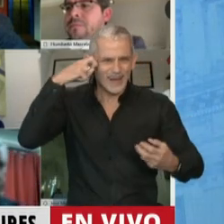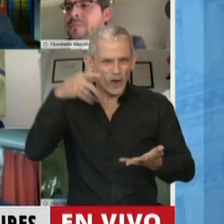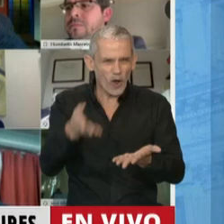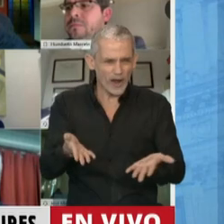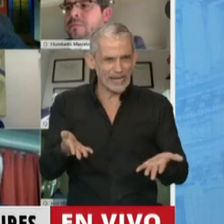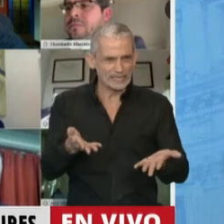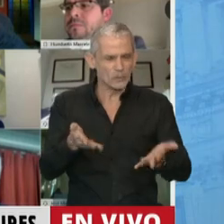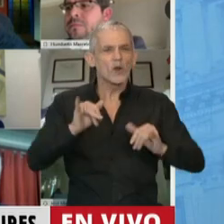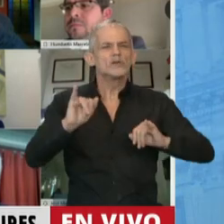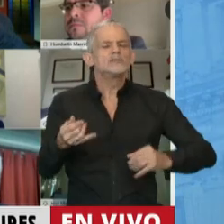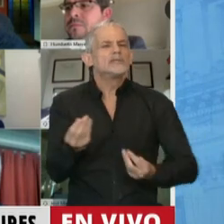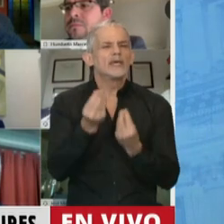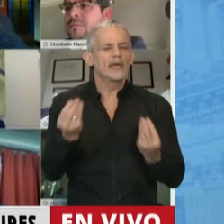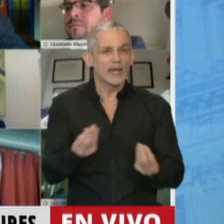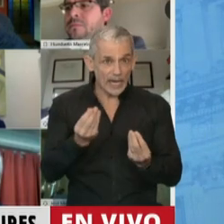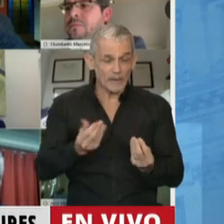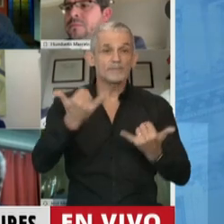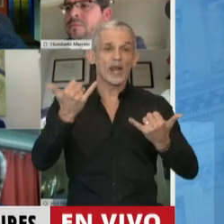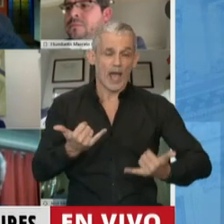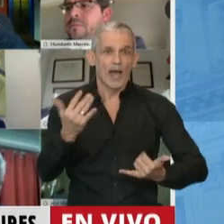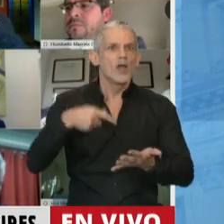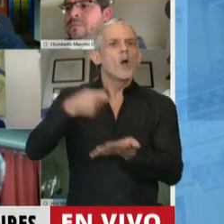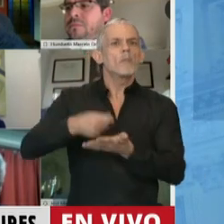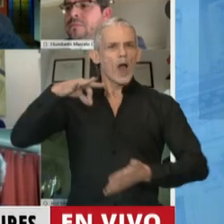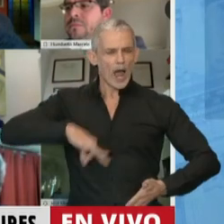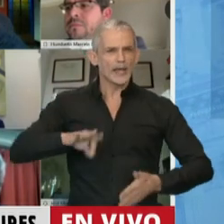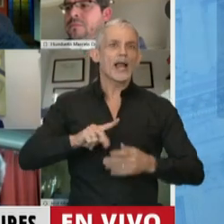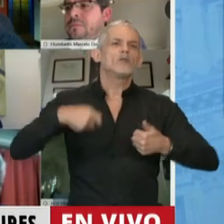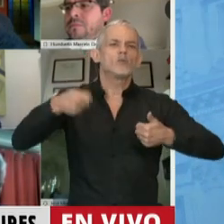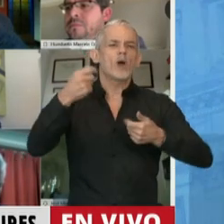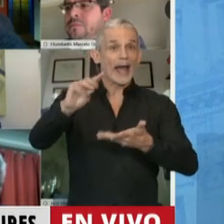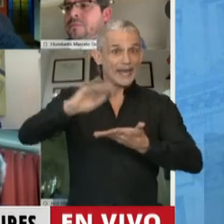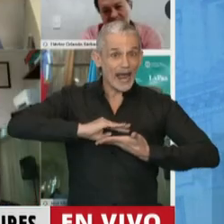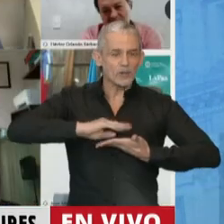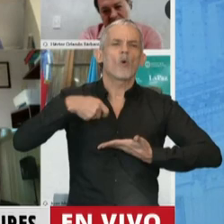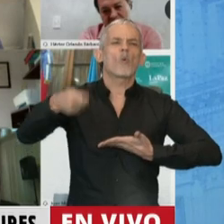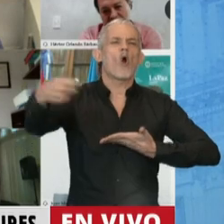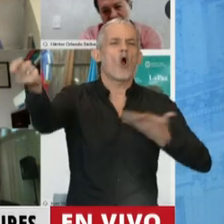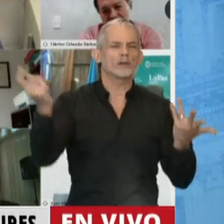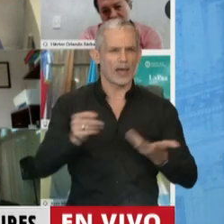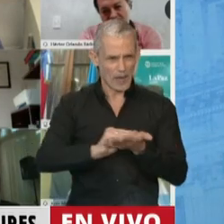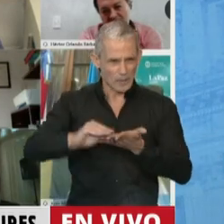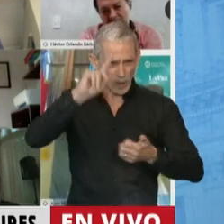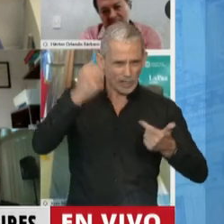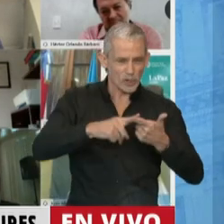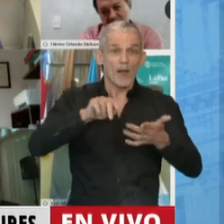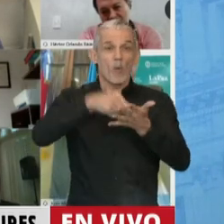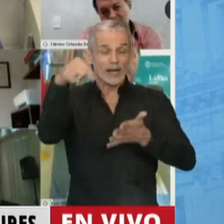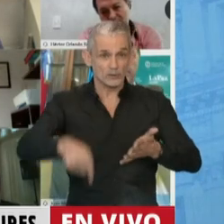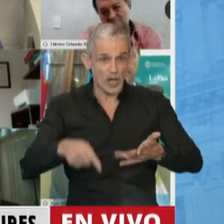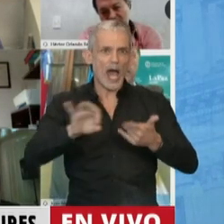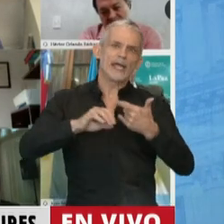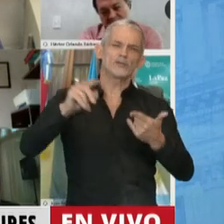está pasando es que se pagan los aguinaldos en cuotas de los estatales nacionales, en la Ciudad de Buenos